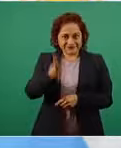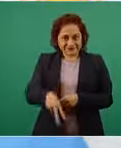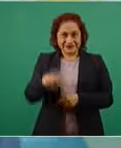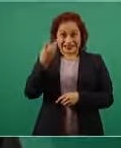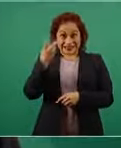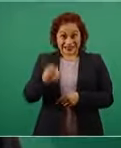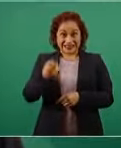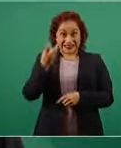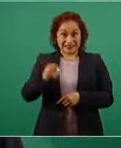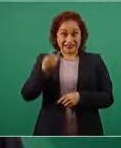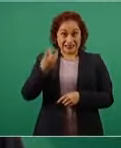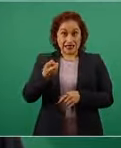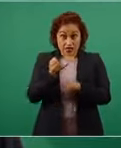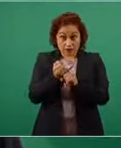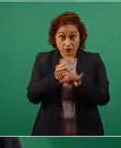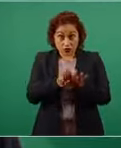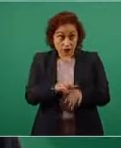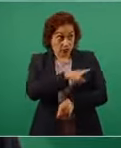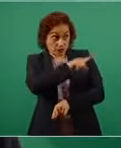no hay información